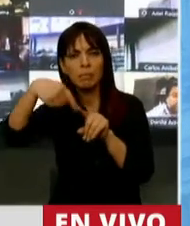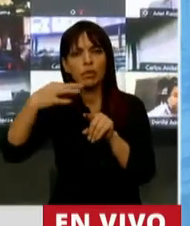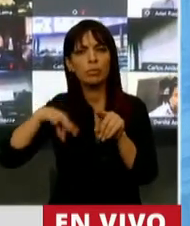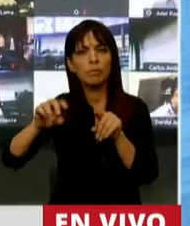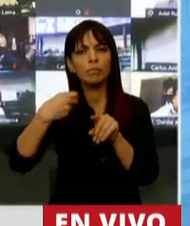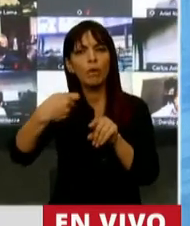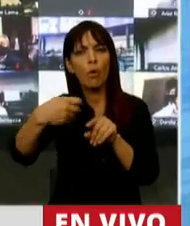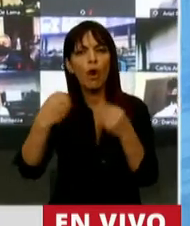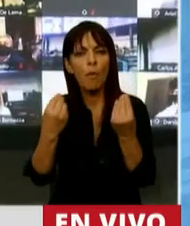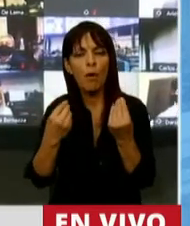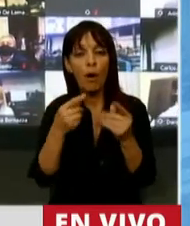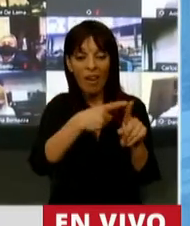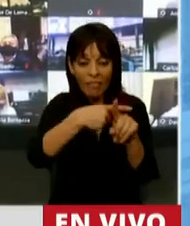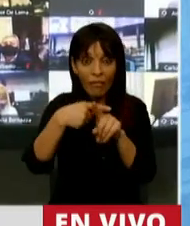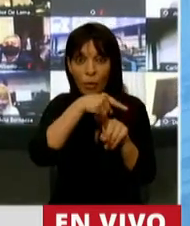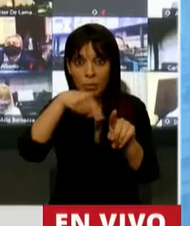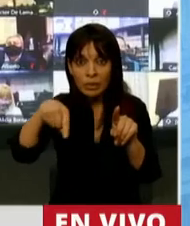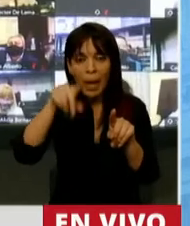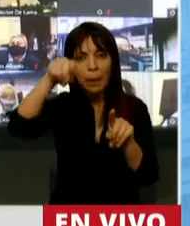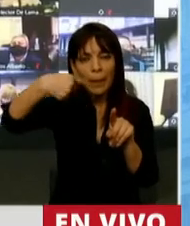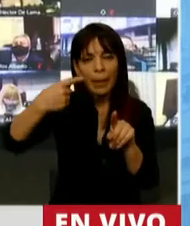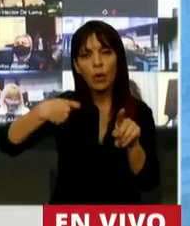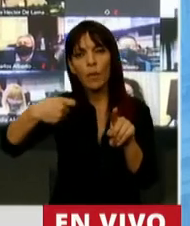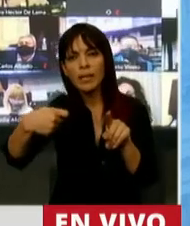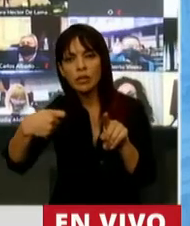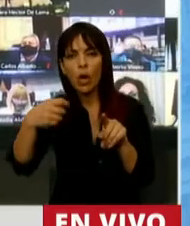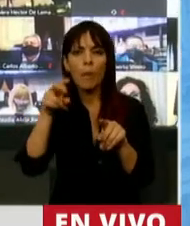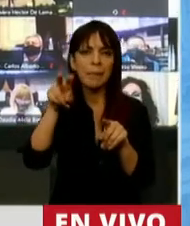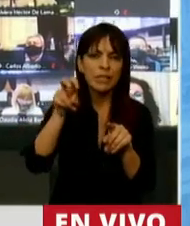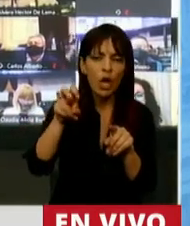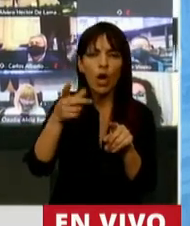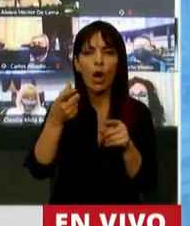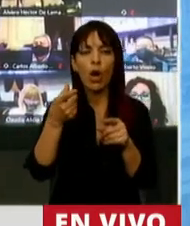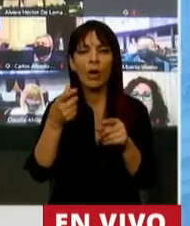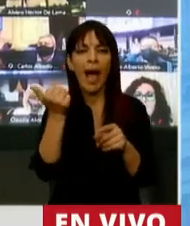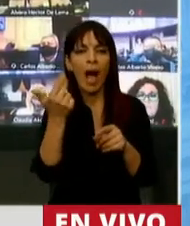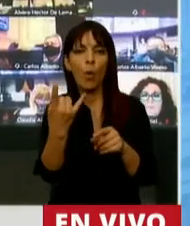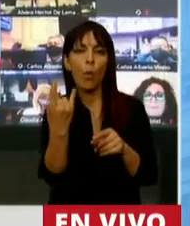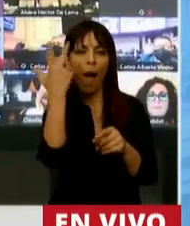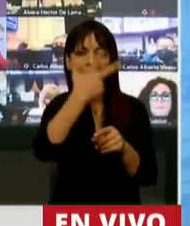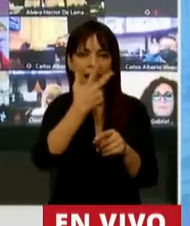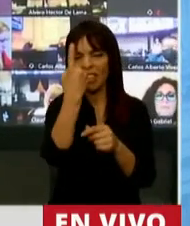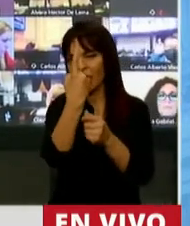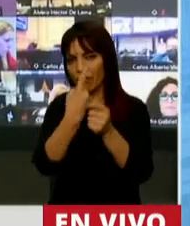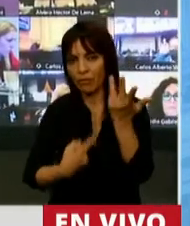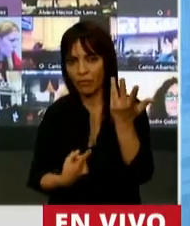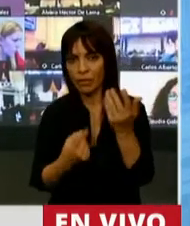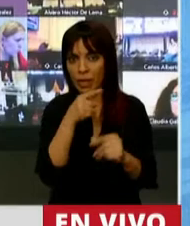Con esa fórmula se calculan las jubilaciones, las pensiones, la accionación universal por hijo, entre otras.